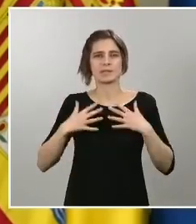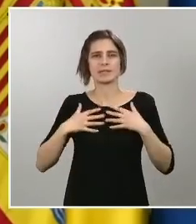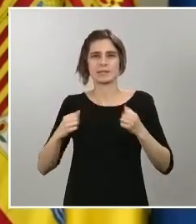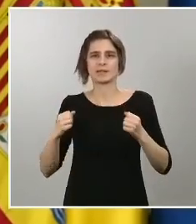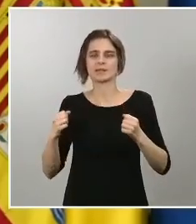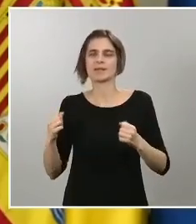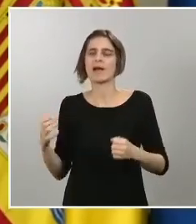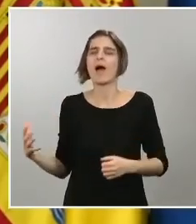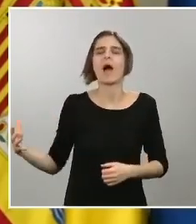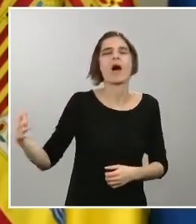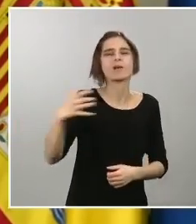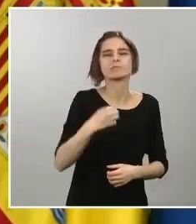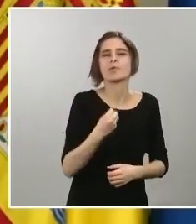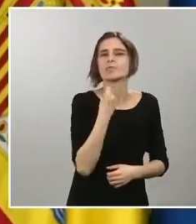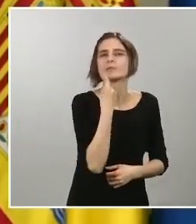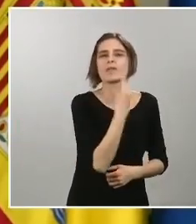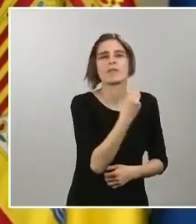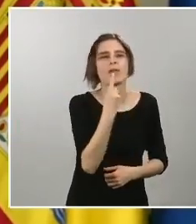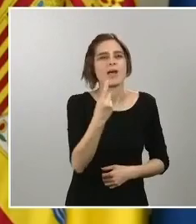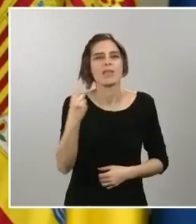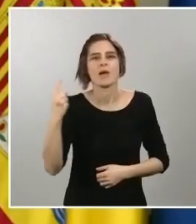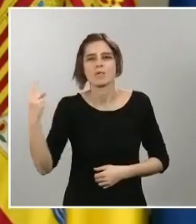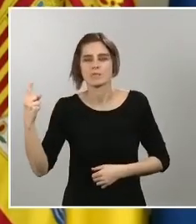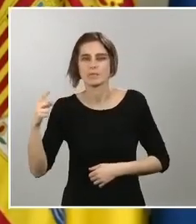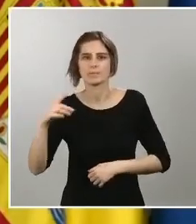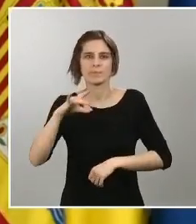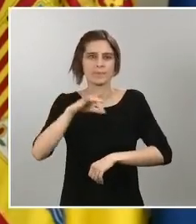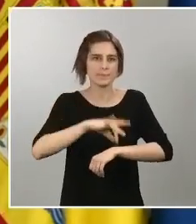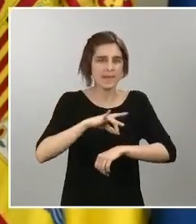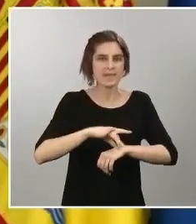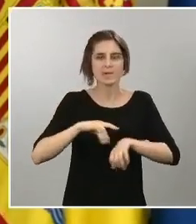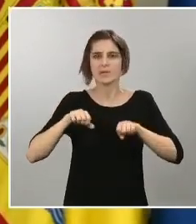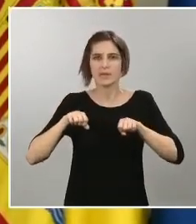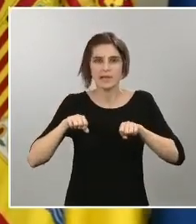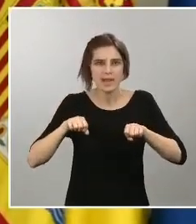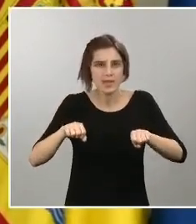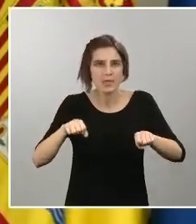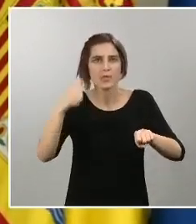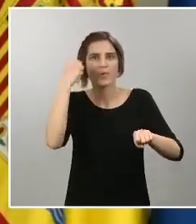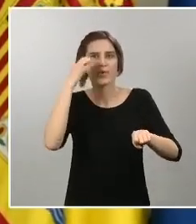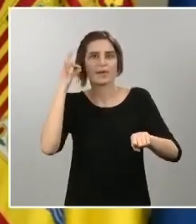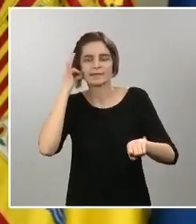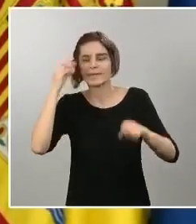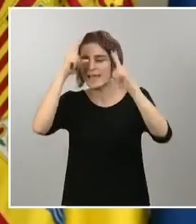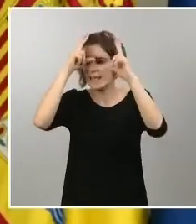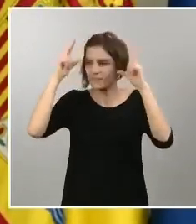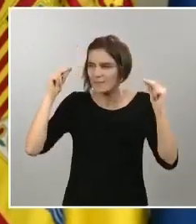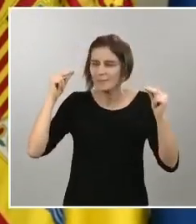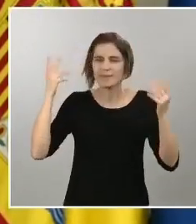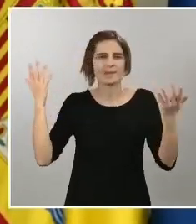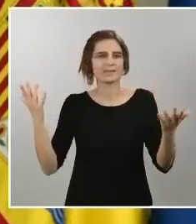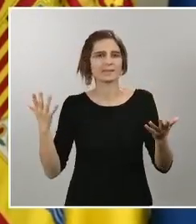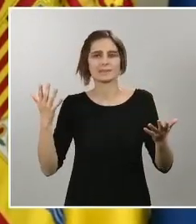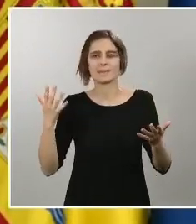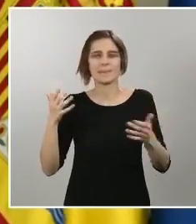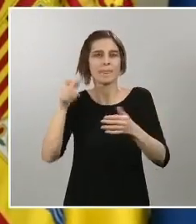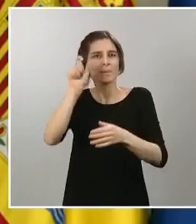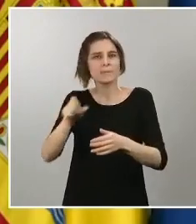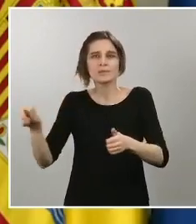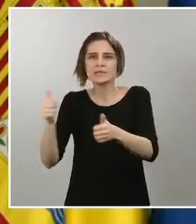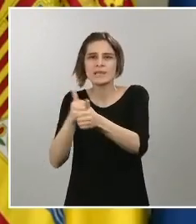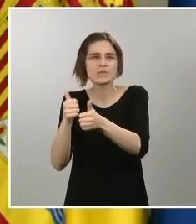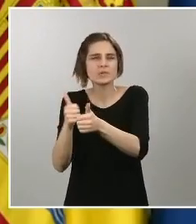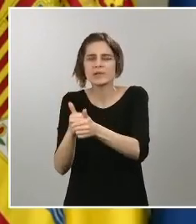a los facultativos a los celadores a las celadoras enfermeras personal auxiliar a todo el personal